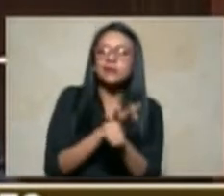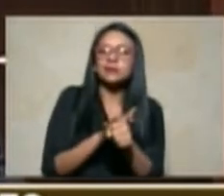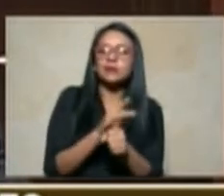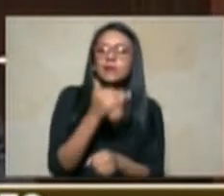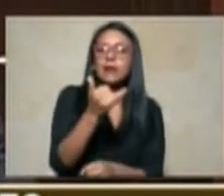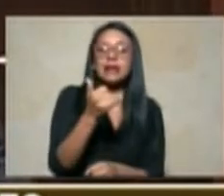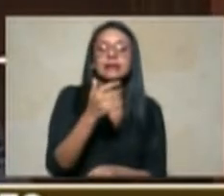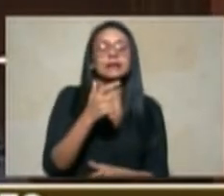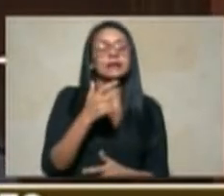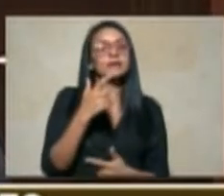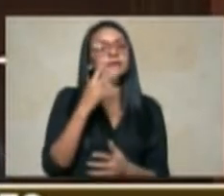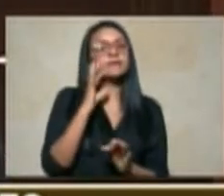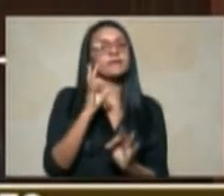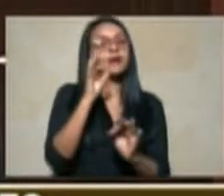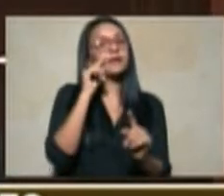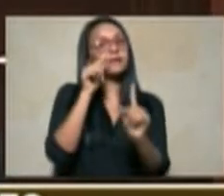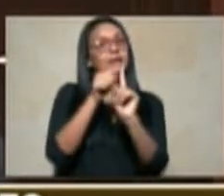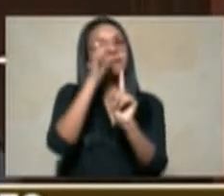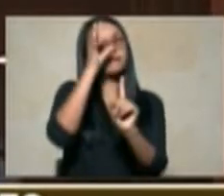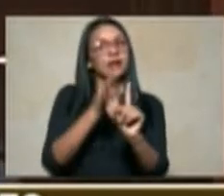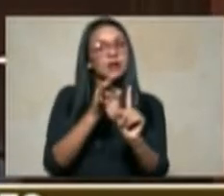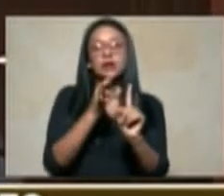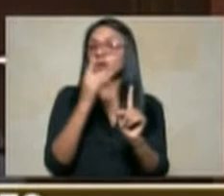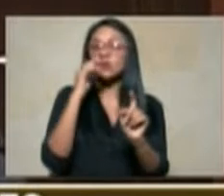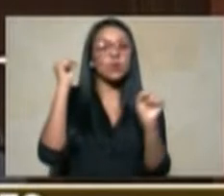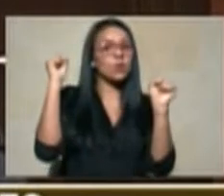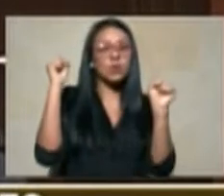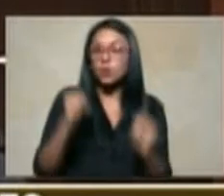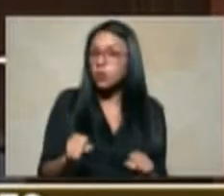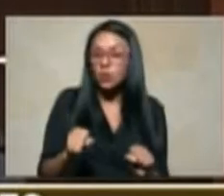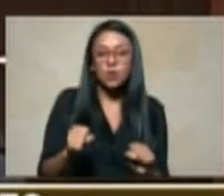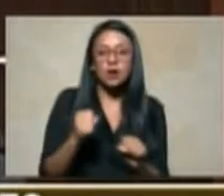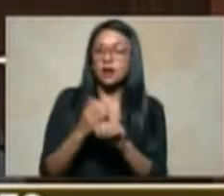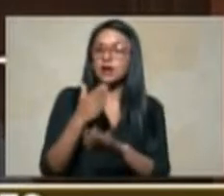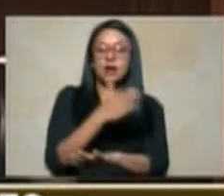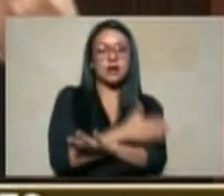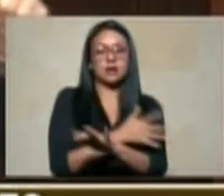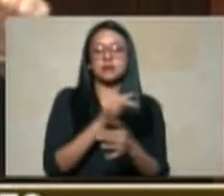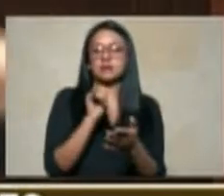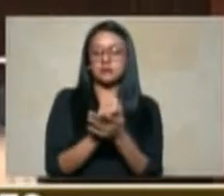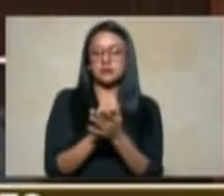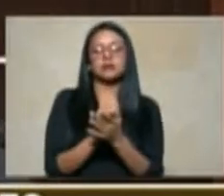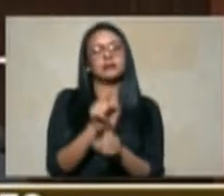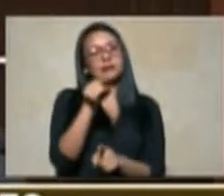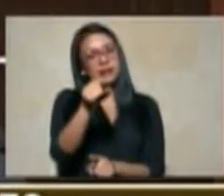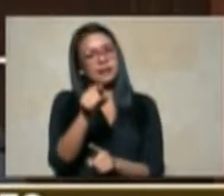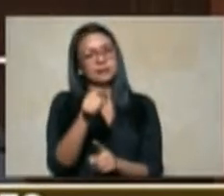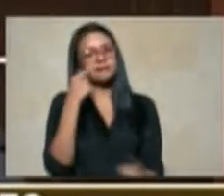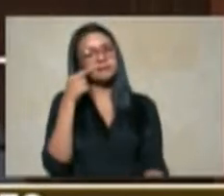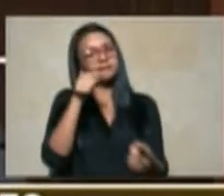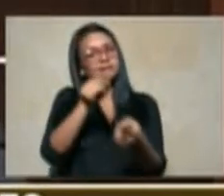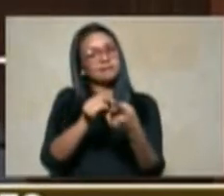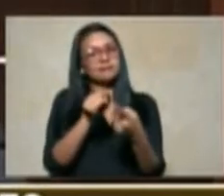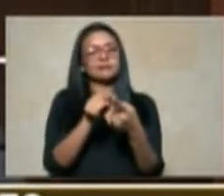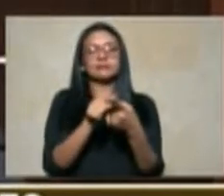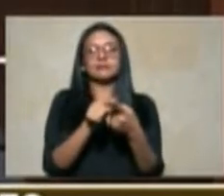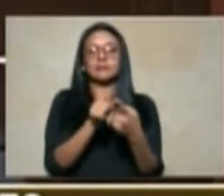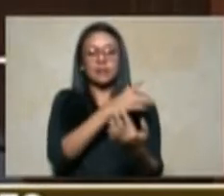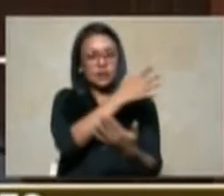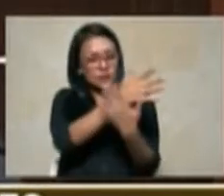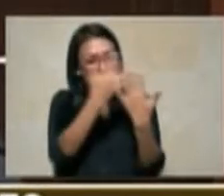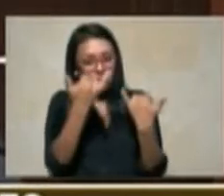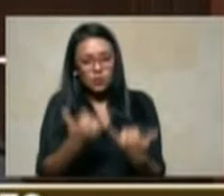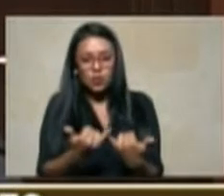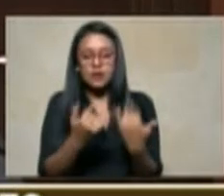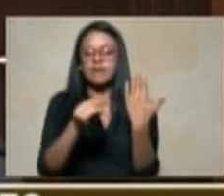ha de probarse como inicialmente se pensaba y eso es lo que esperamos a lo mejor suceda hoy con el fallo de la honorable corte